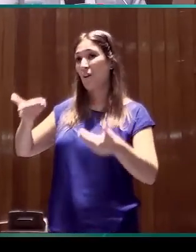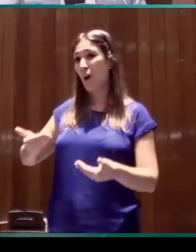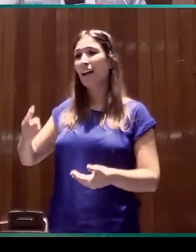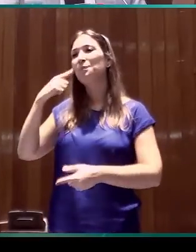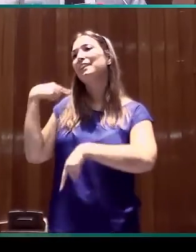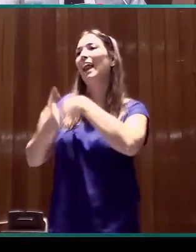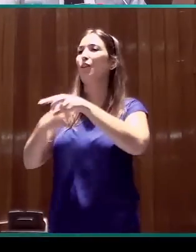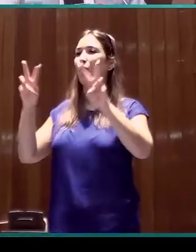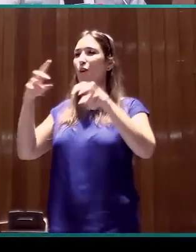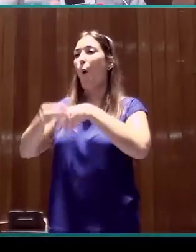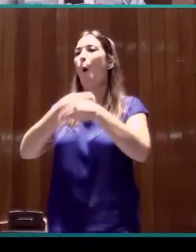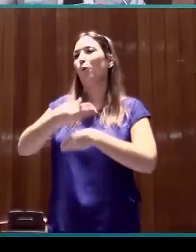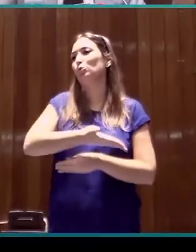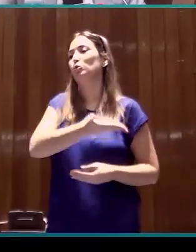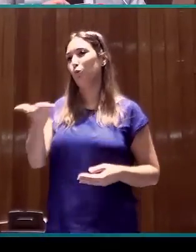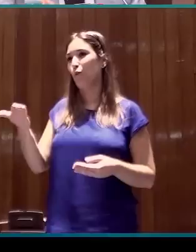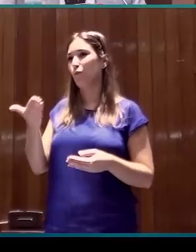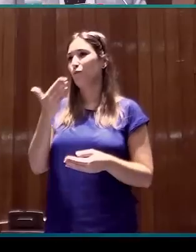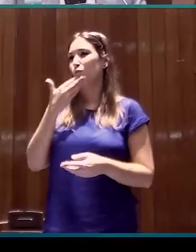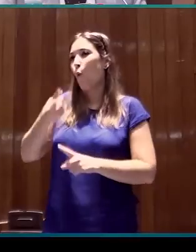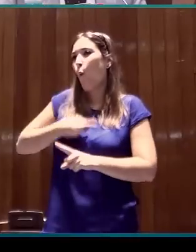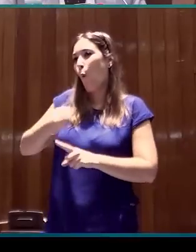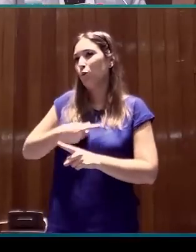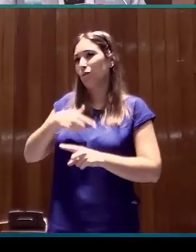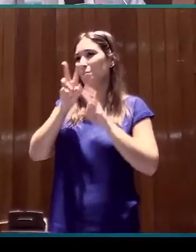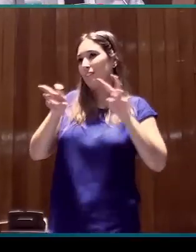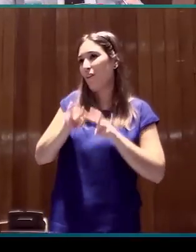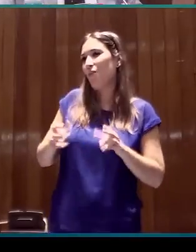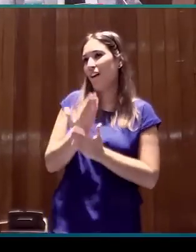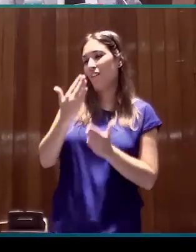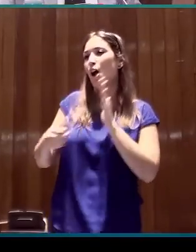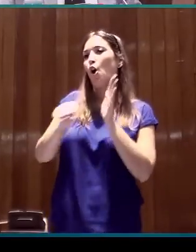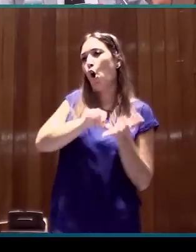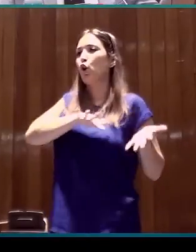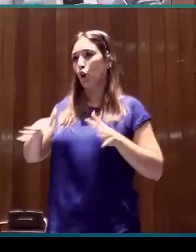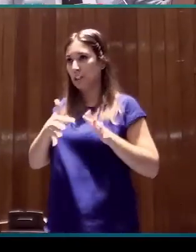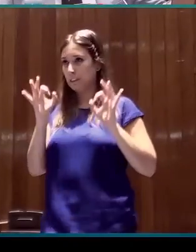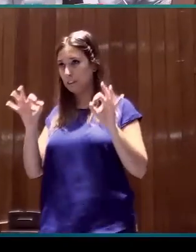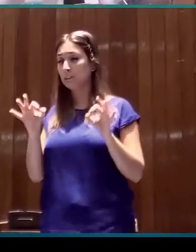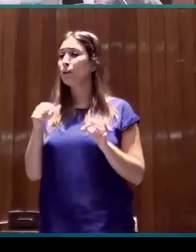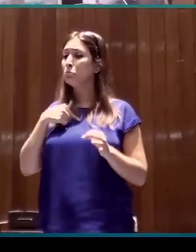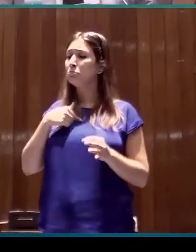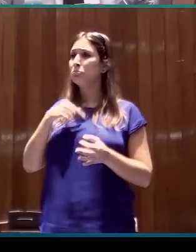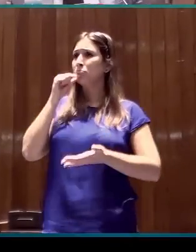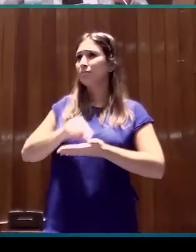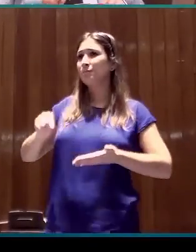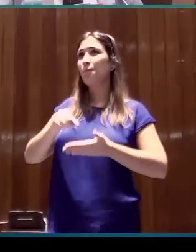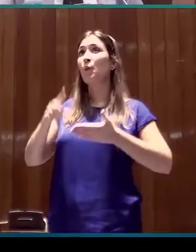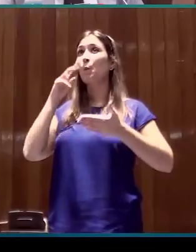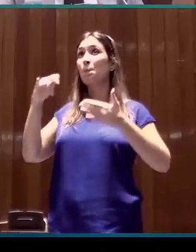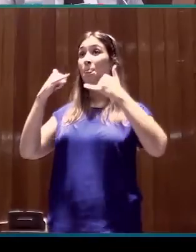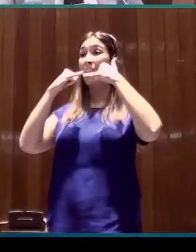y más al uso que utilizamos en investigación, nuestro día a día, donde hemos anotado con una línea